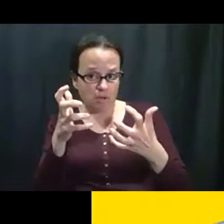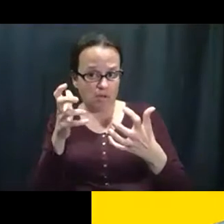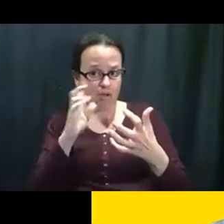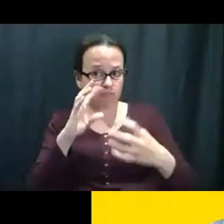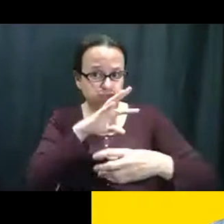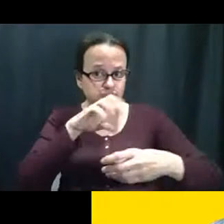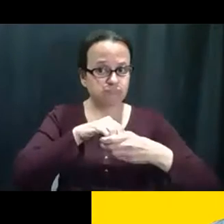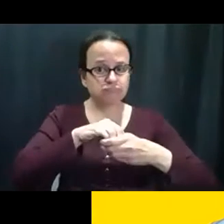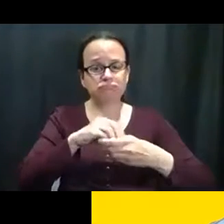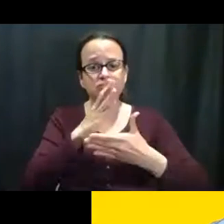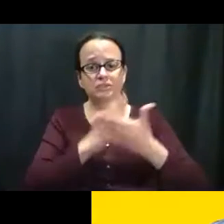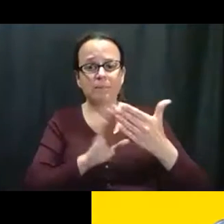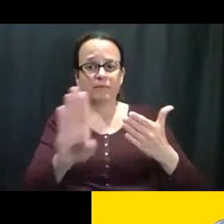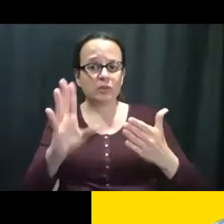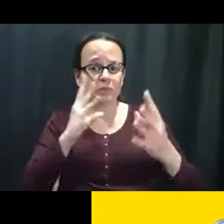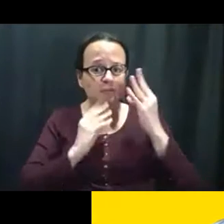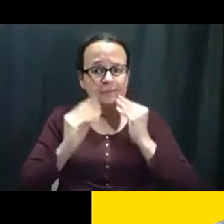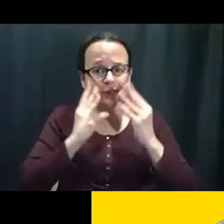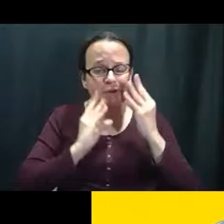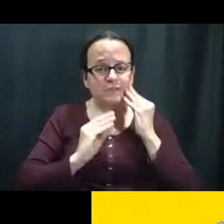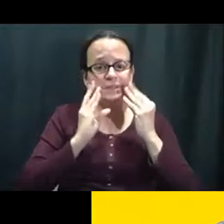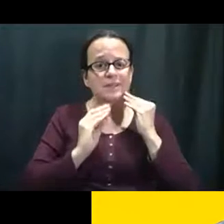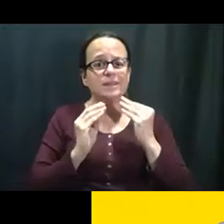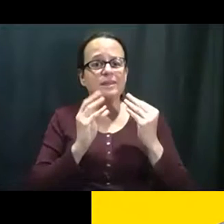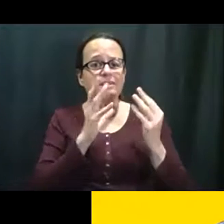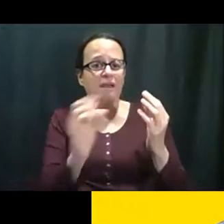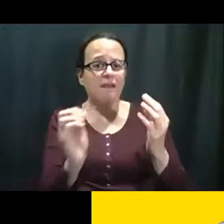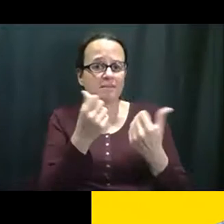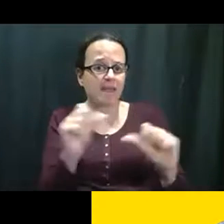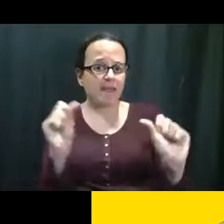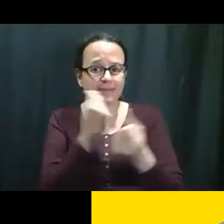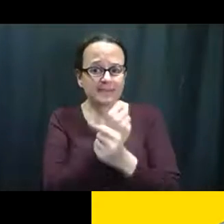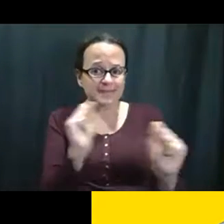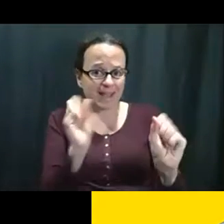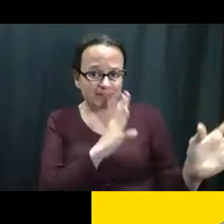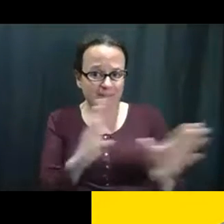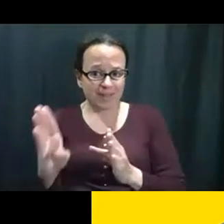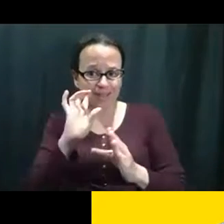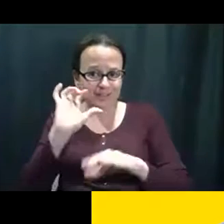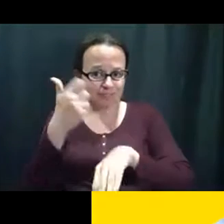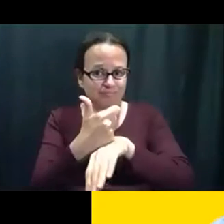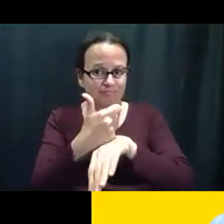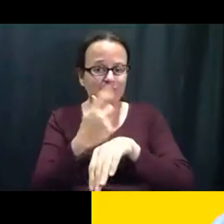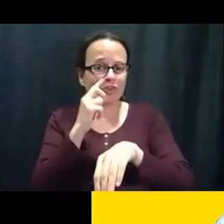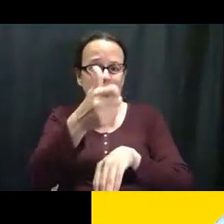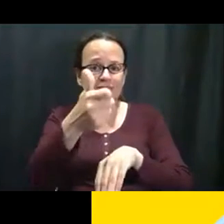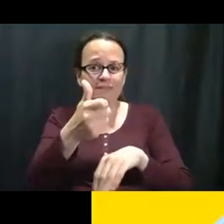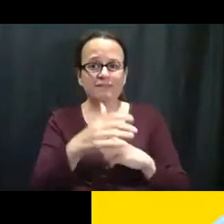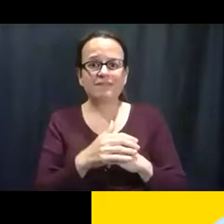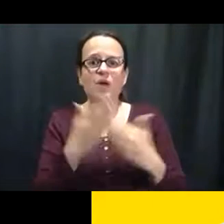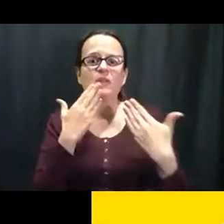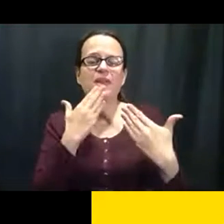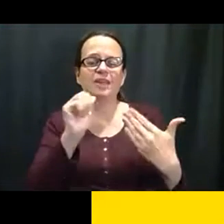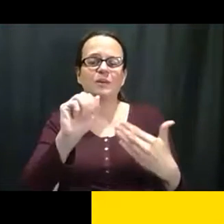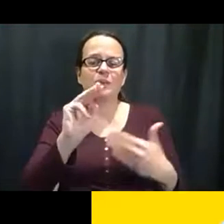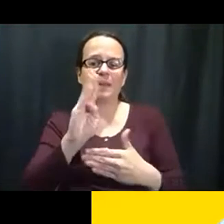A si usted quiere mencionar aquí, usted, ¿qué ha estado experimentando usted? ¿Qué plan de seguridad que usted ha puesto